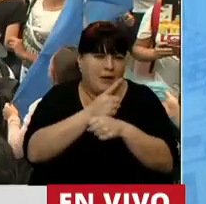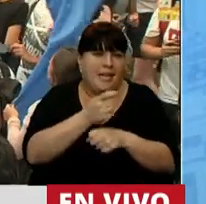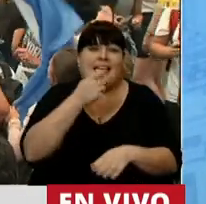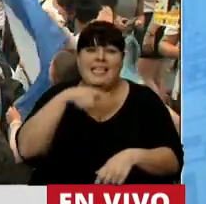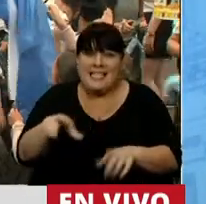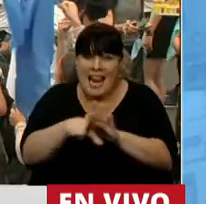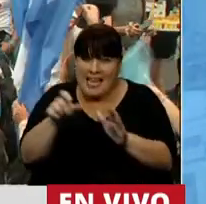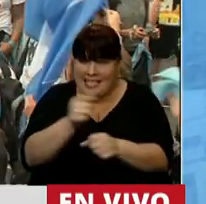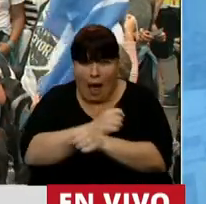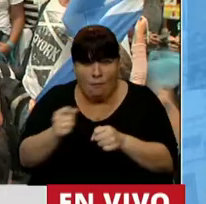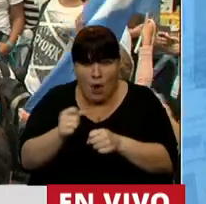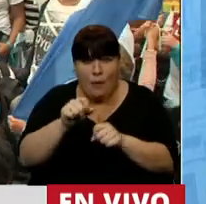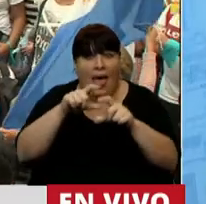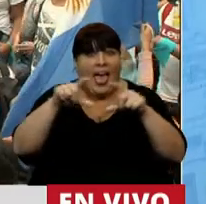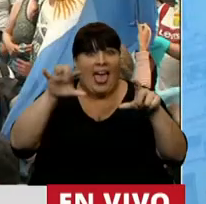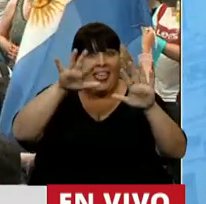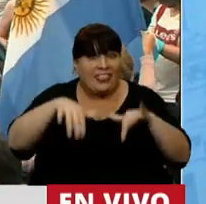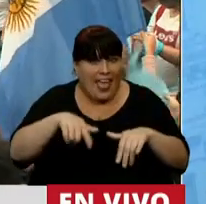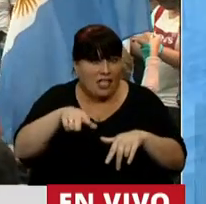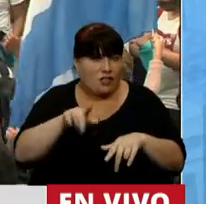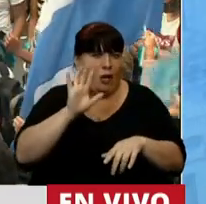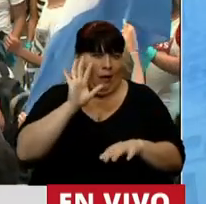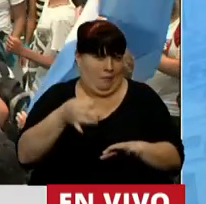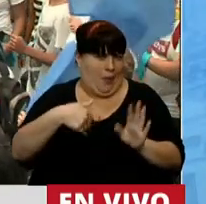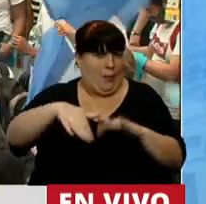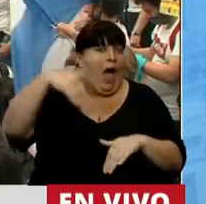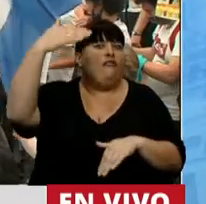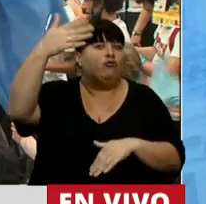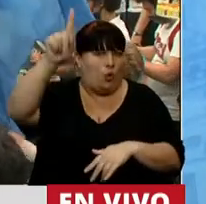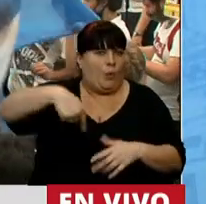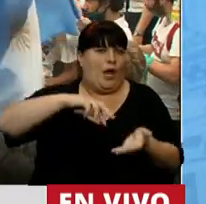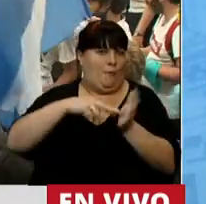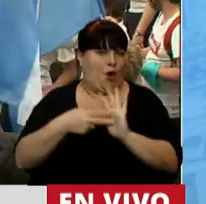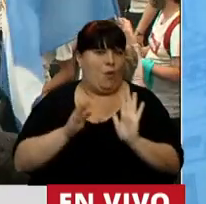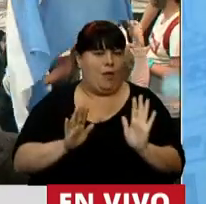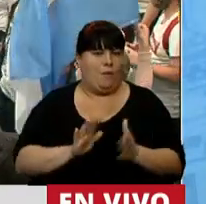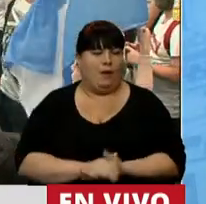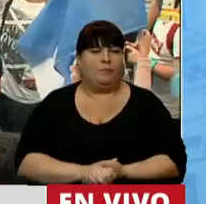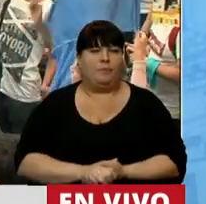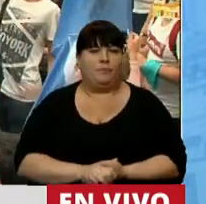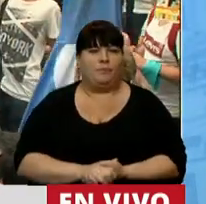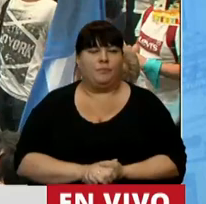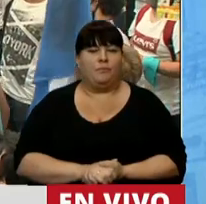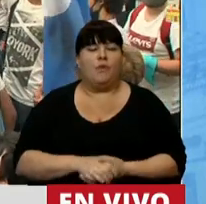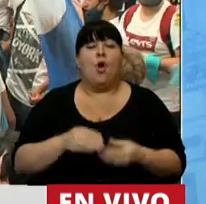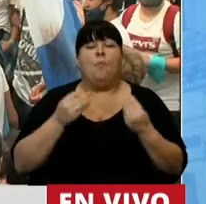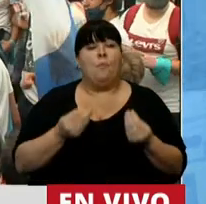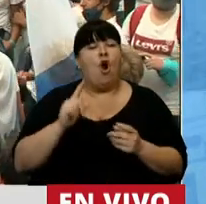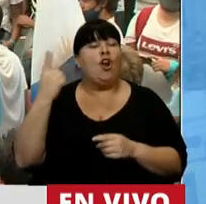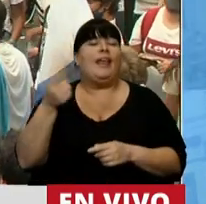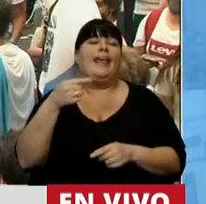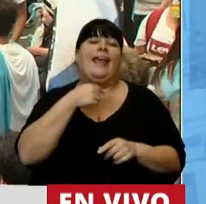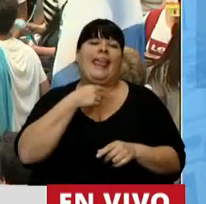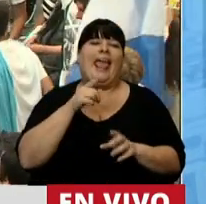sanciona esta ley, su texto anticipa las causas del futuro problema, señor Presidente, porque aunque se